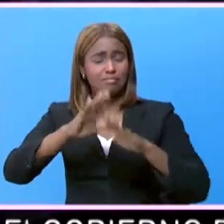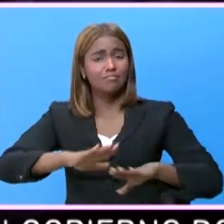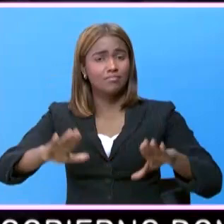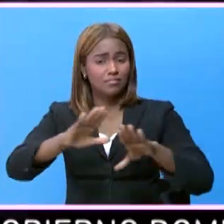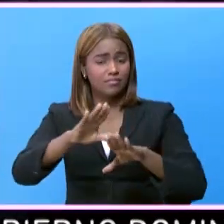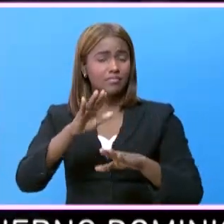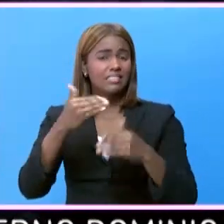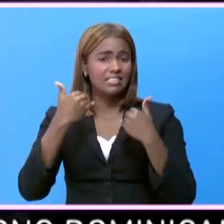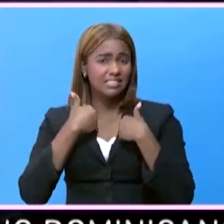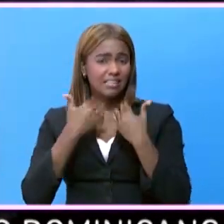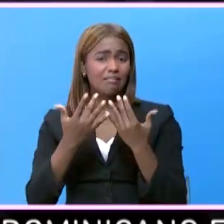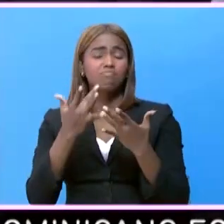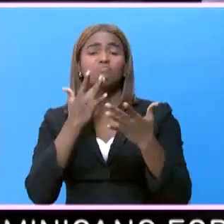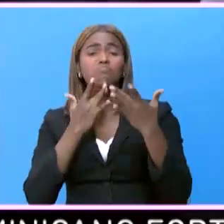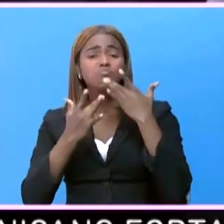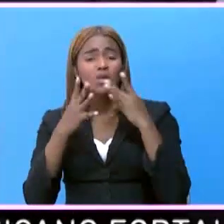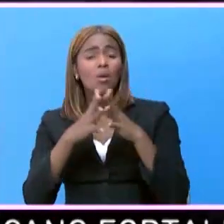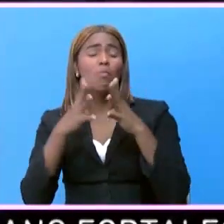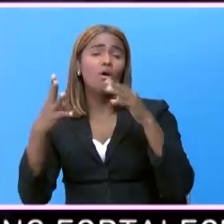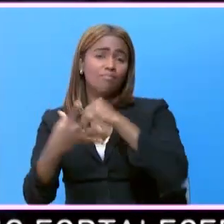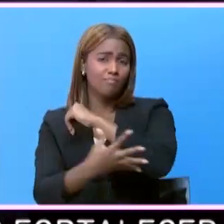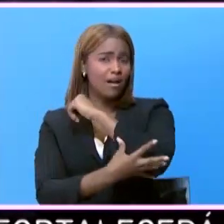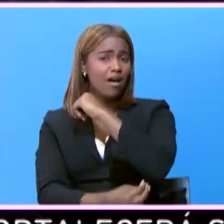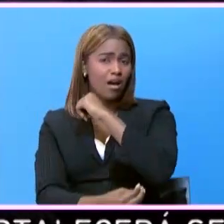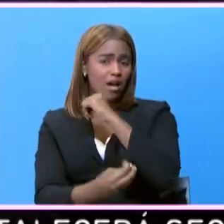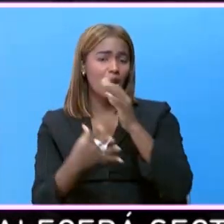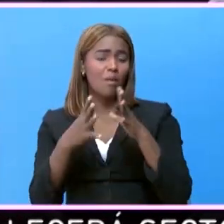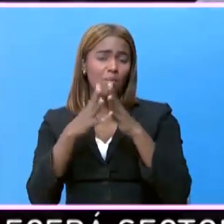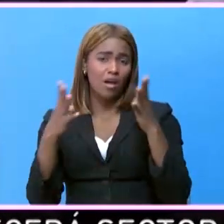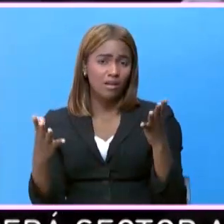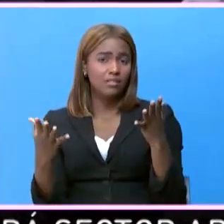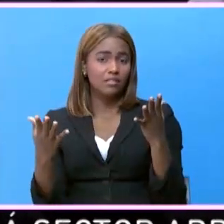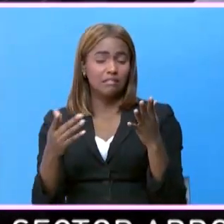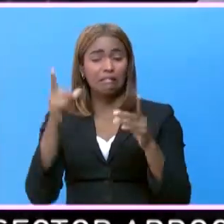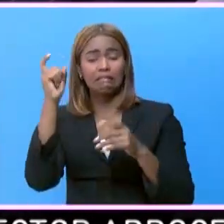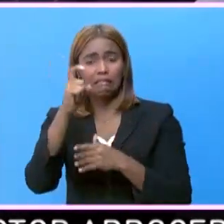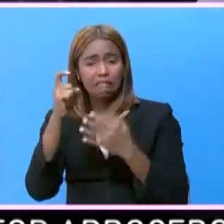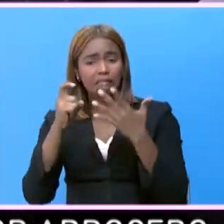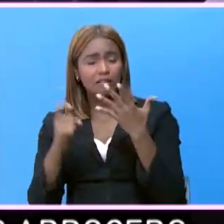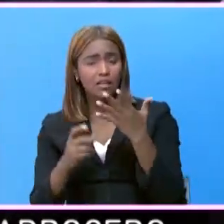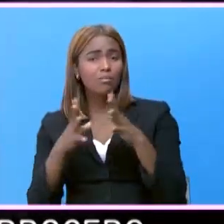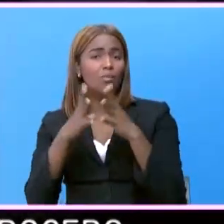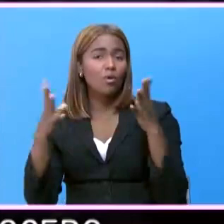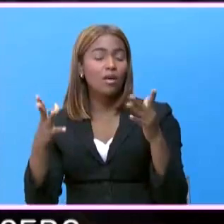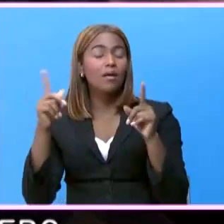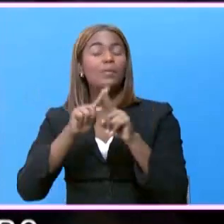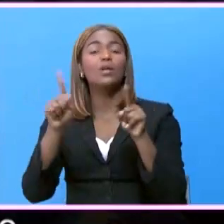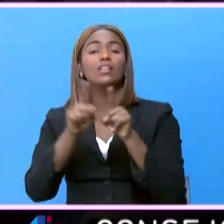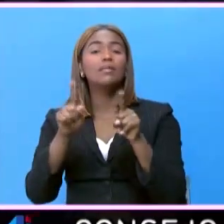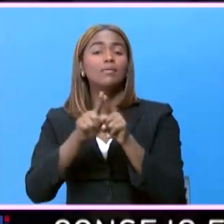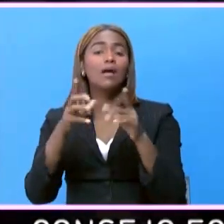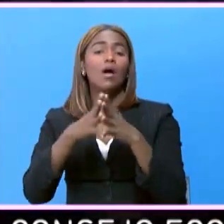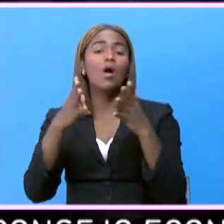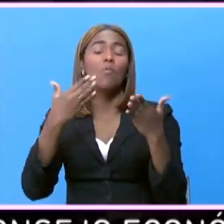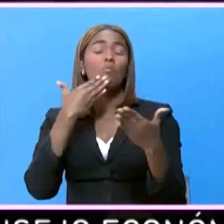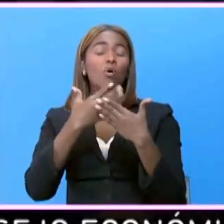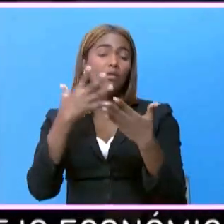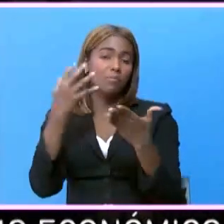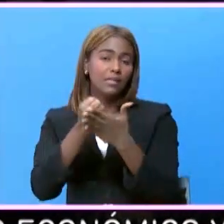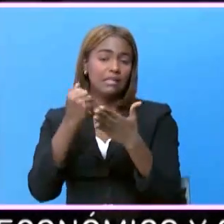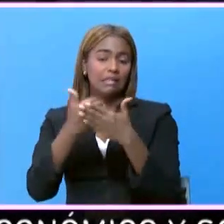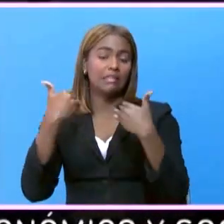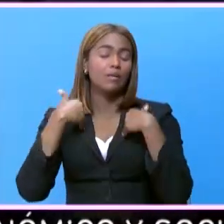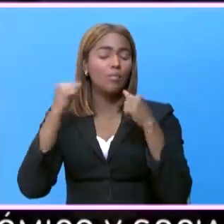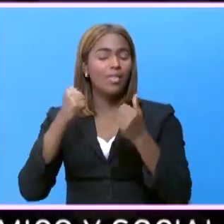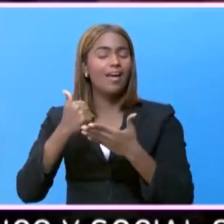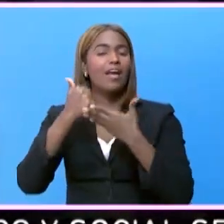muy empobrecido, con muchas carencias, con muchas necesidades y sobre todo con unas tremendas oportunidades que tenemos